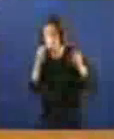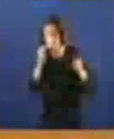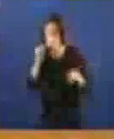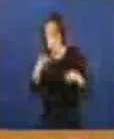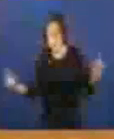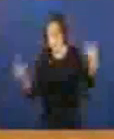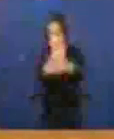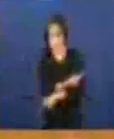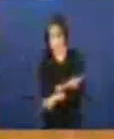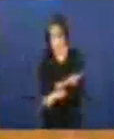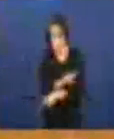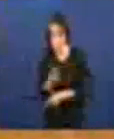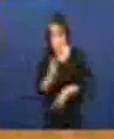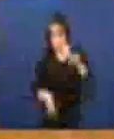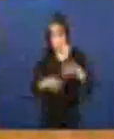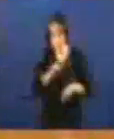ser disléxicos que ven un espello.